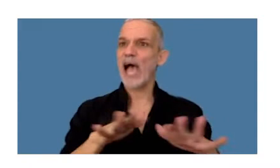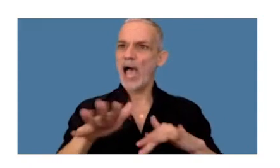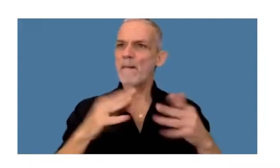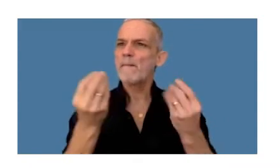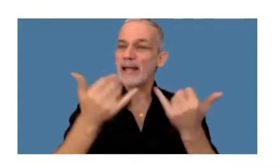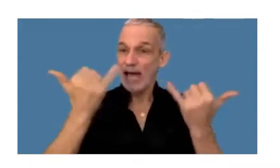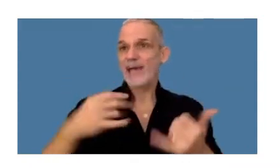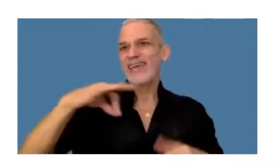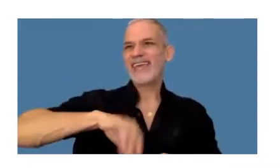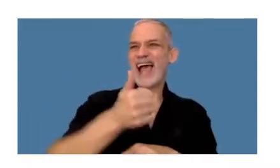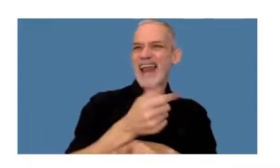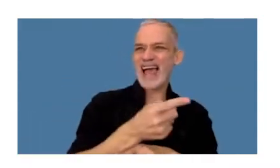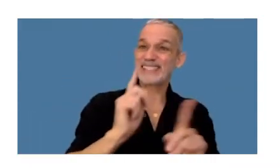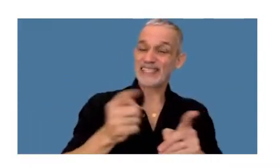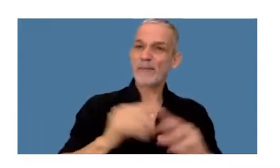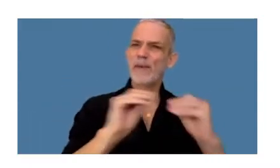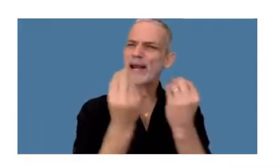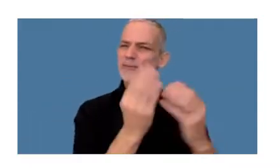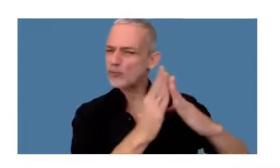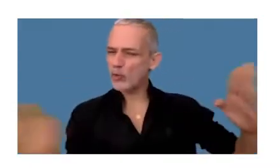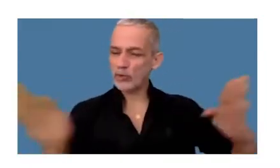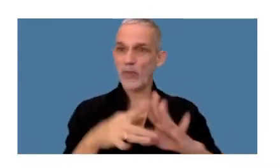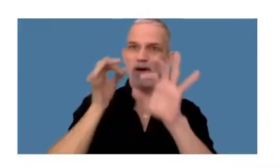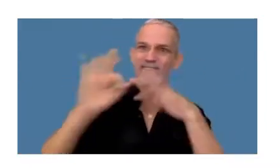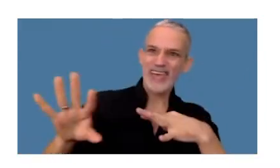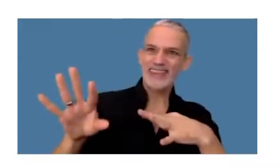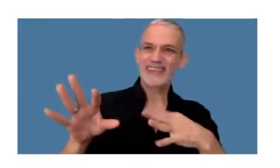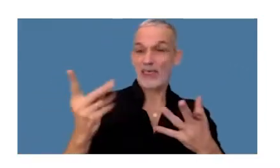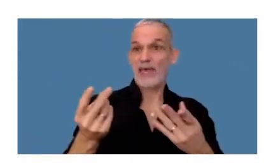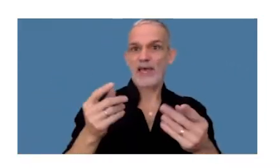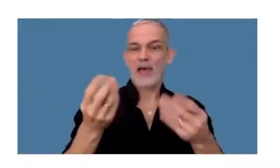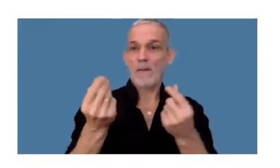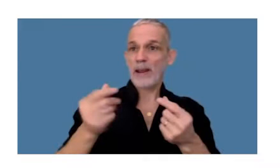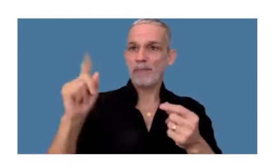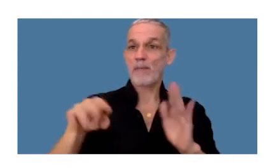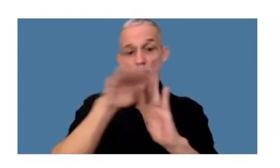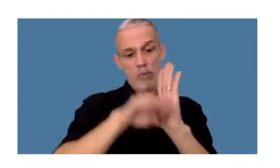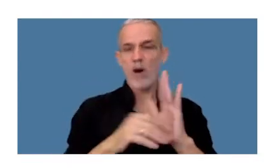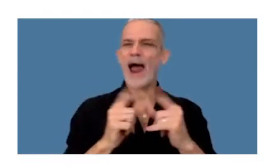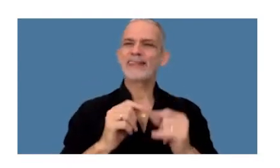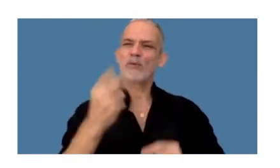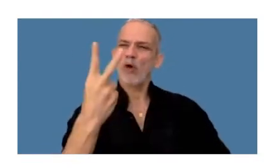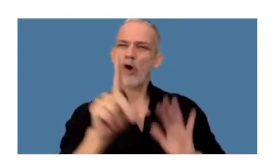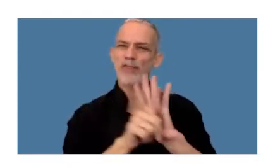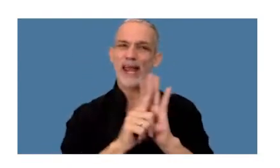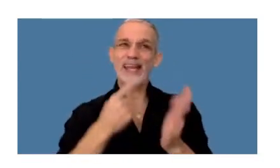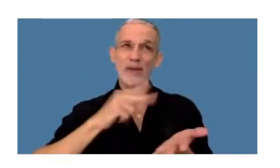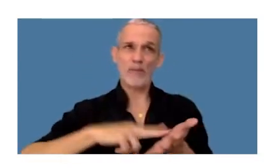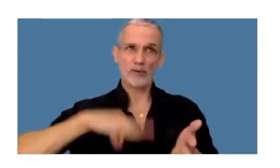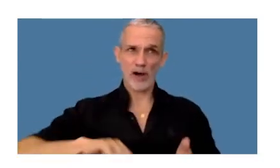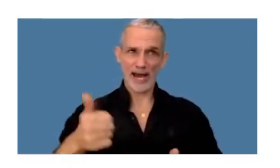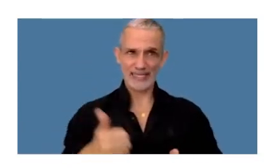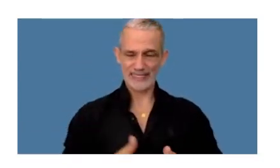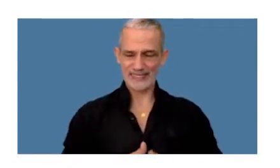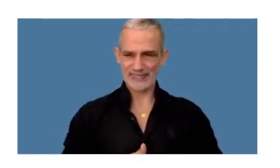y en ganancias como vimos por el resultado derivado de la enajenación de estos activos de acuerdo a lo establecido en el artículo 2 de la ley de impuestos a las ganancias